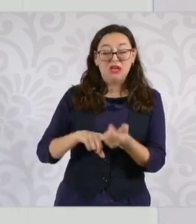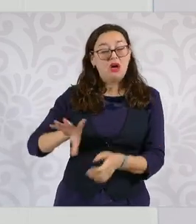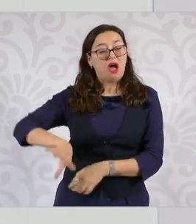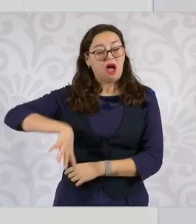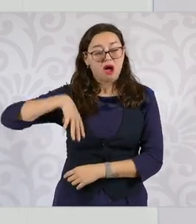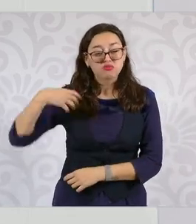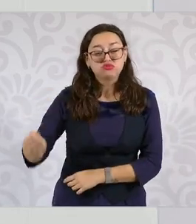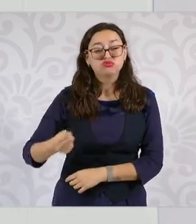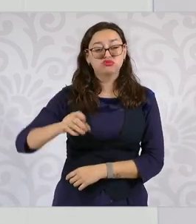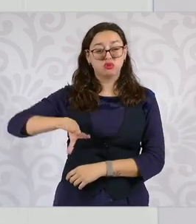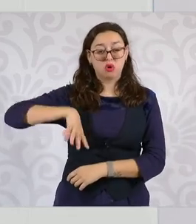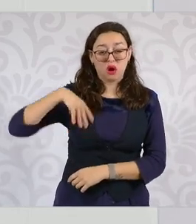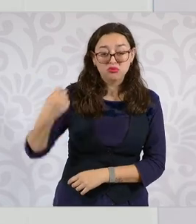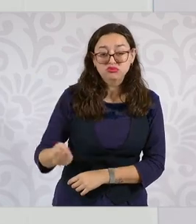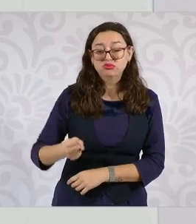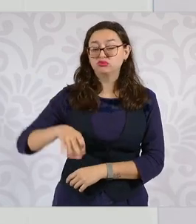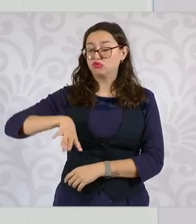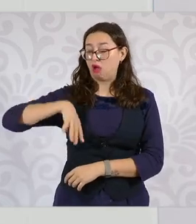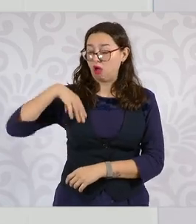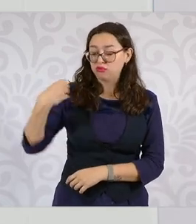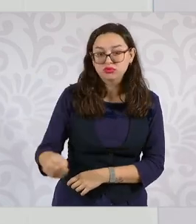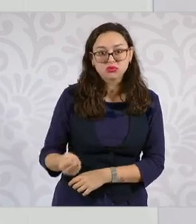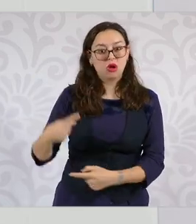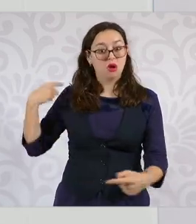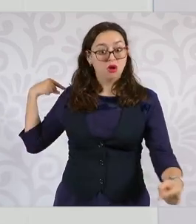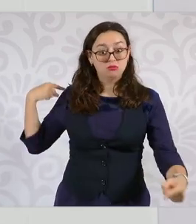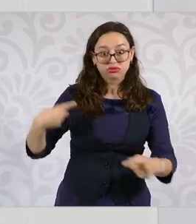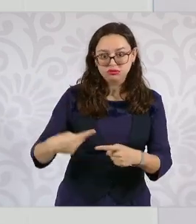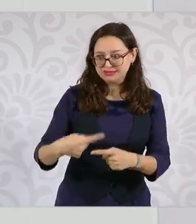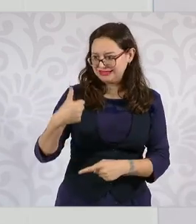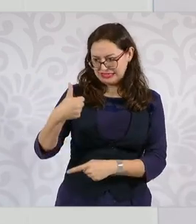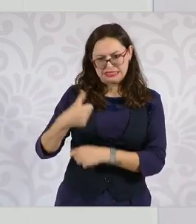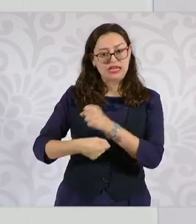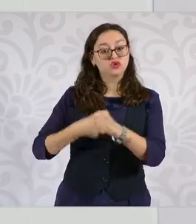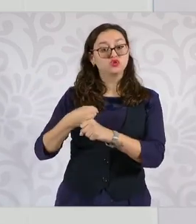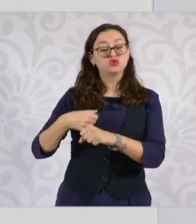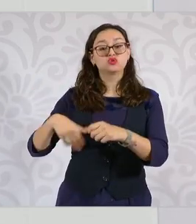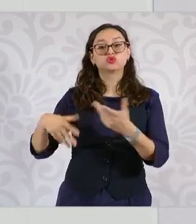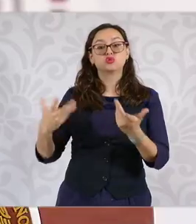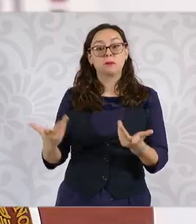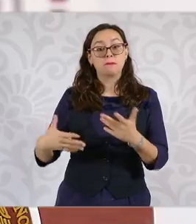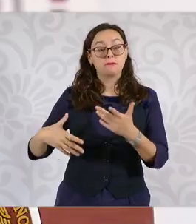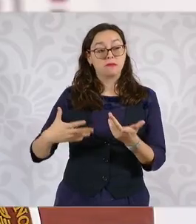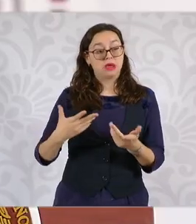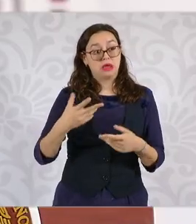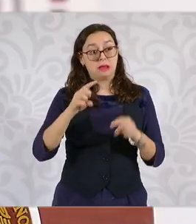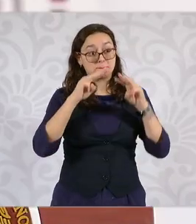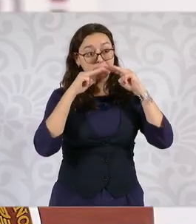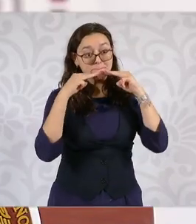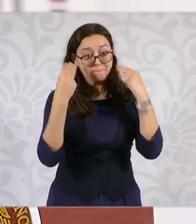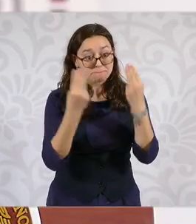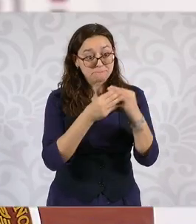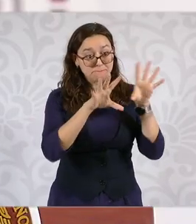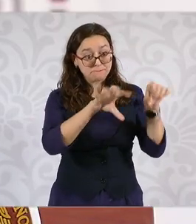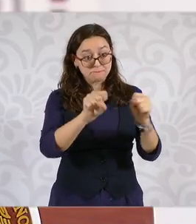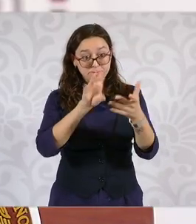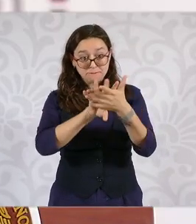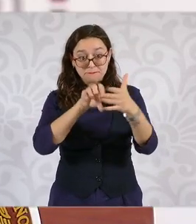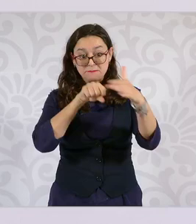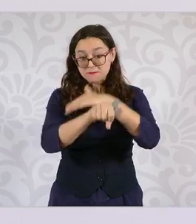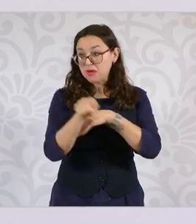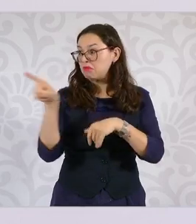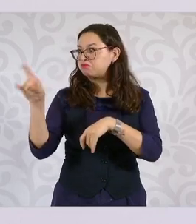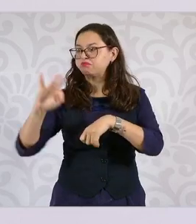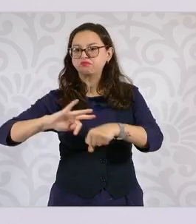en los pasados seis años que tienen que ver con liberaciones de delincuentes,